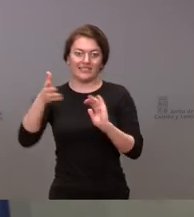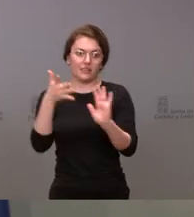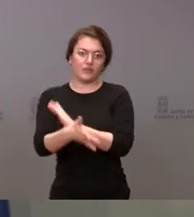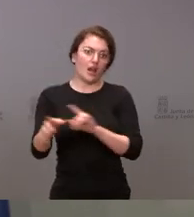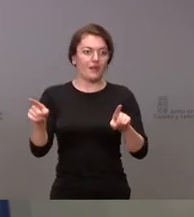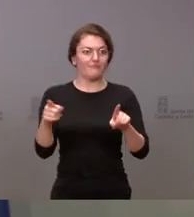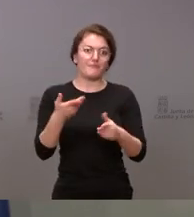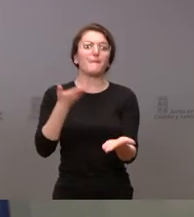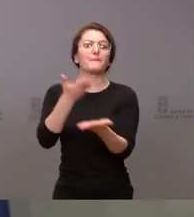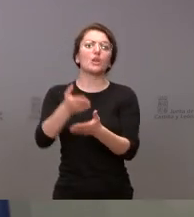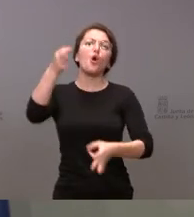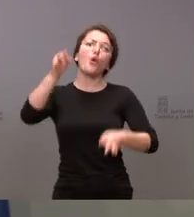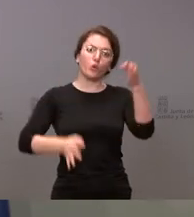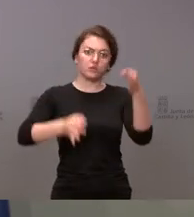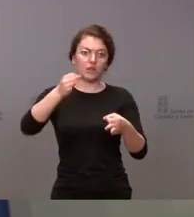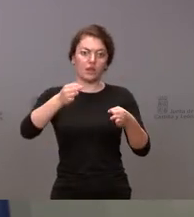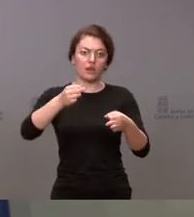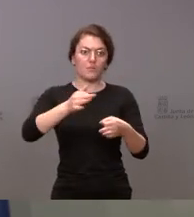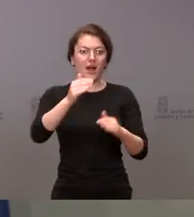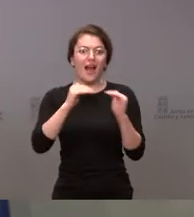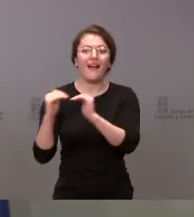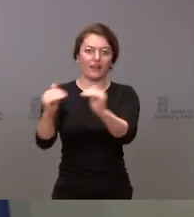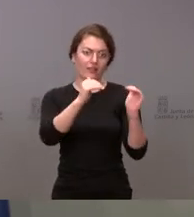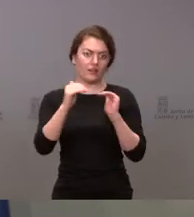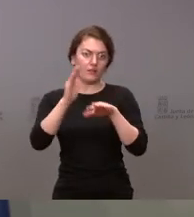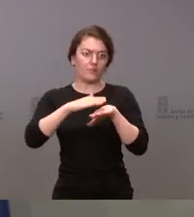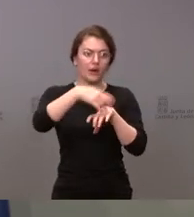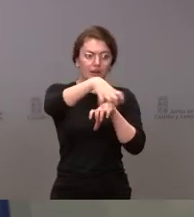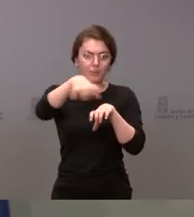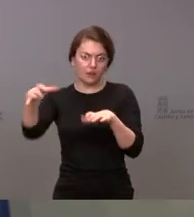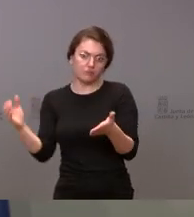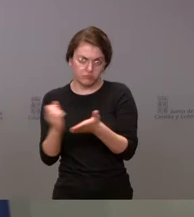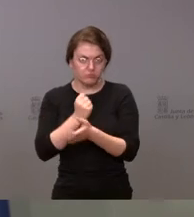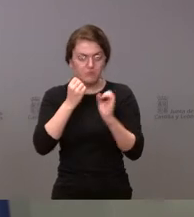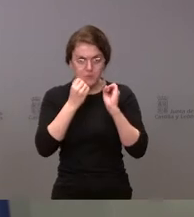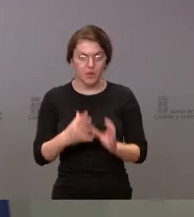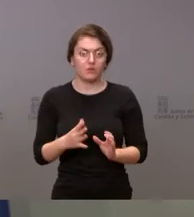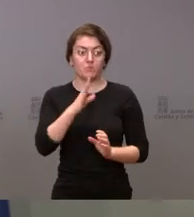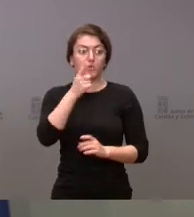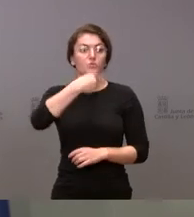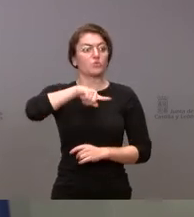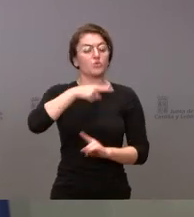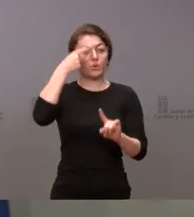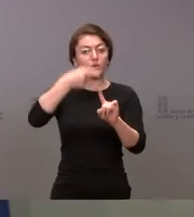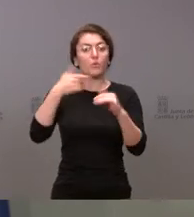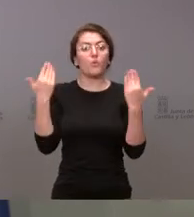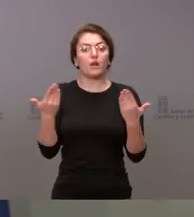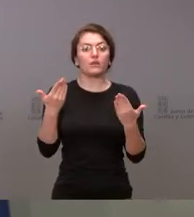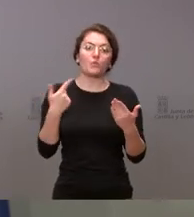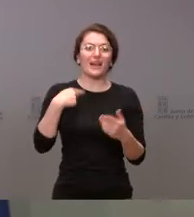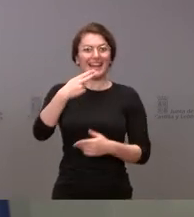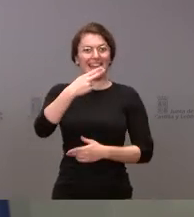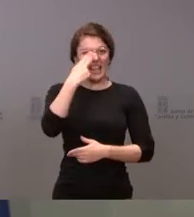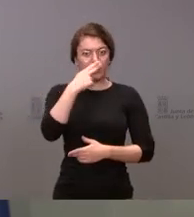y equidad en el reparto de los fondos europeos lo seguiremos exigiendo, porque yo creo que nuestra misión es defender los intereses de Castilla y León